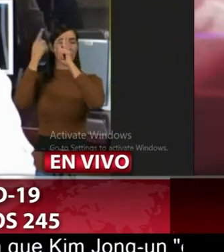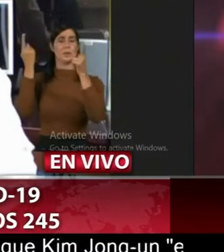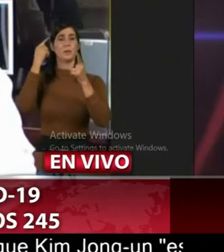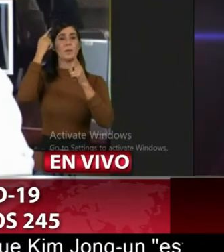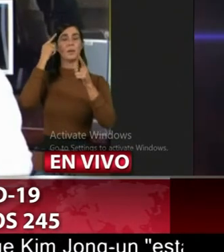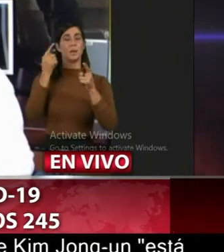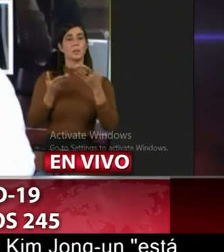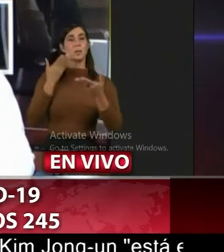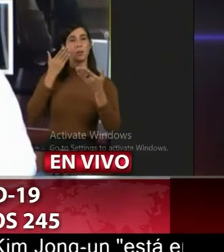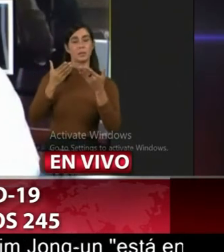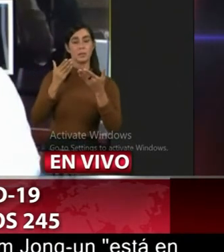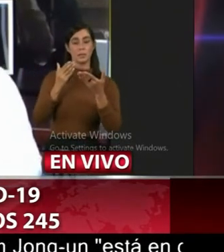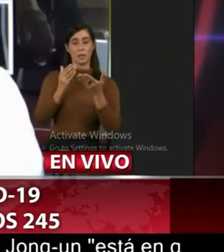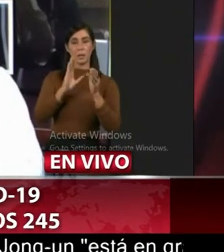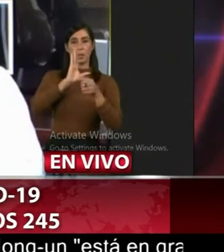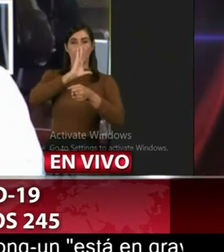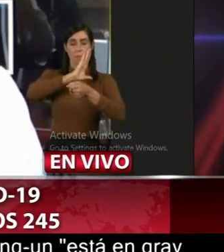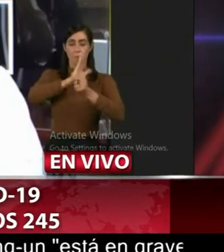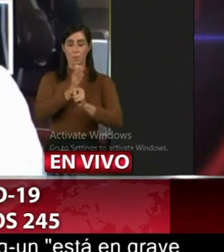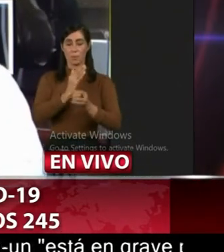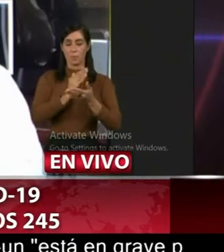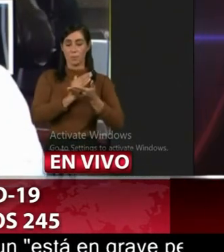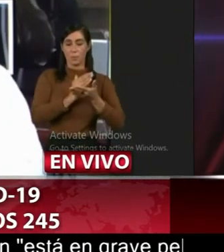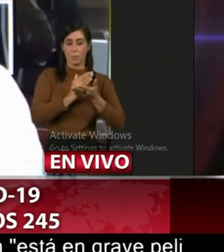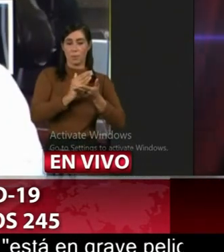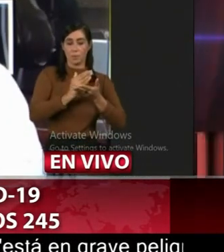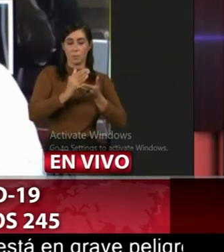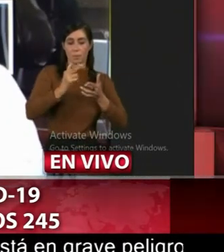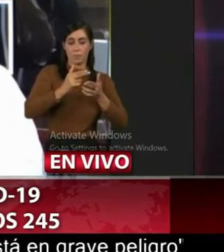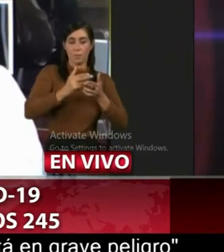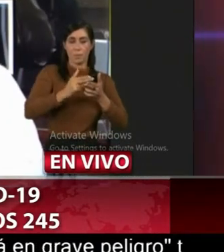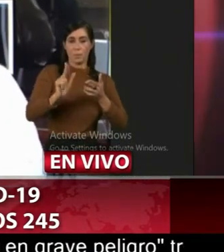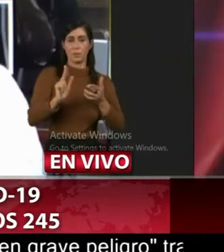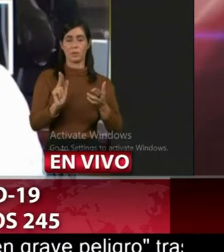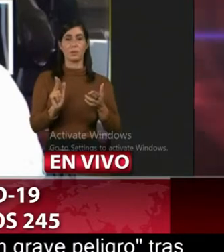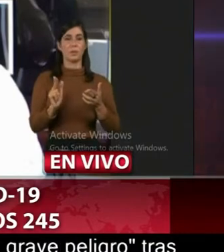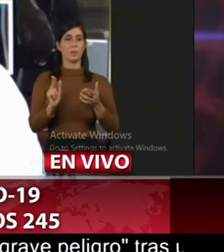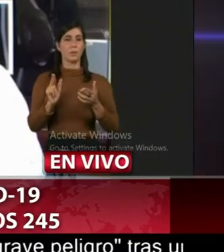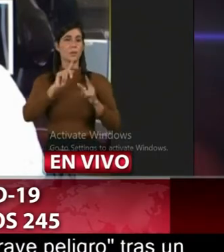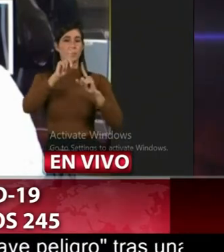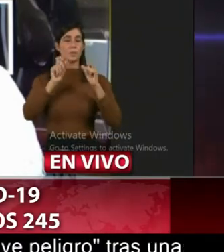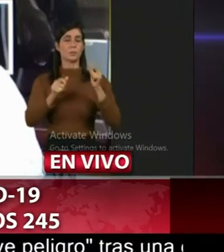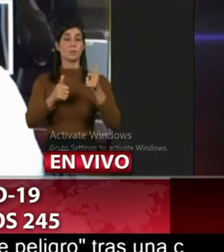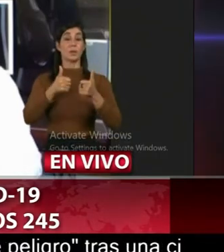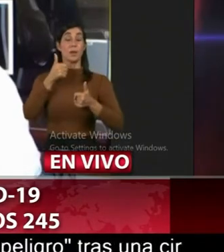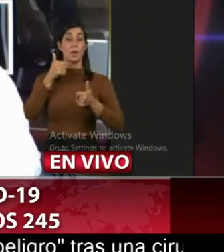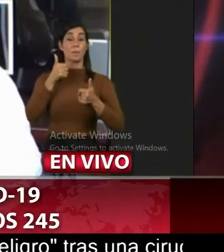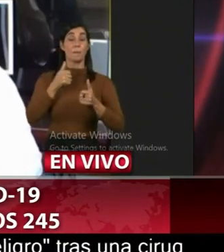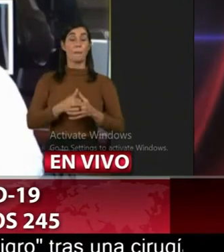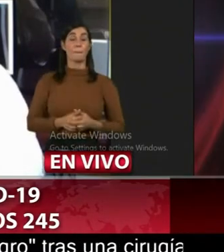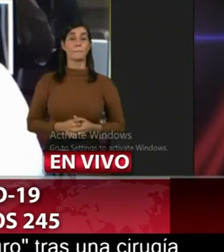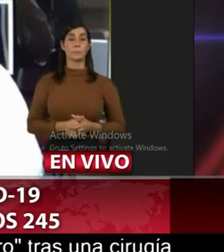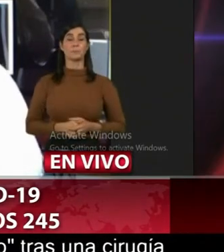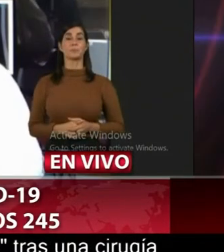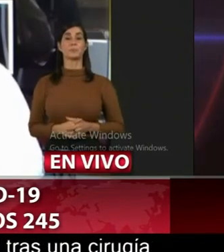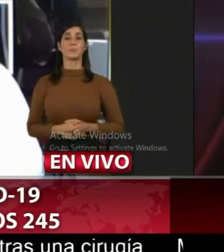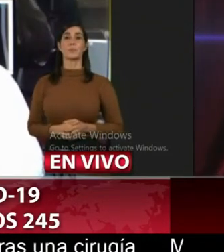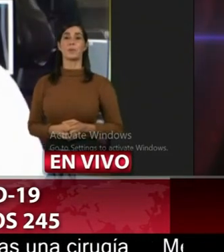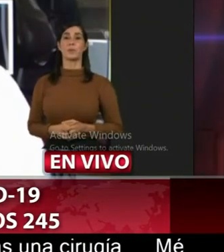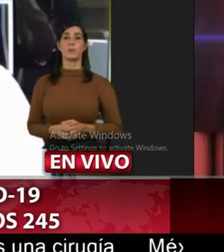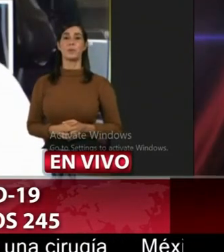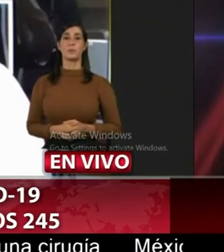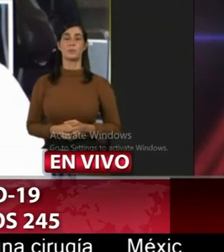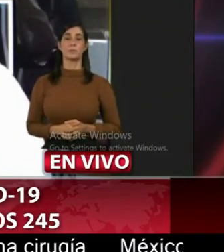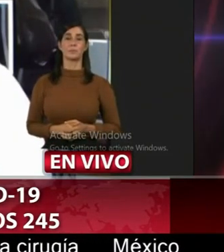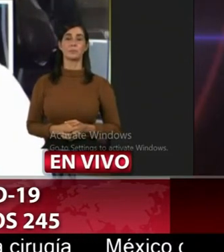es la situación más crítica que podríamos enfrentar ¿cuáles serían o cuáles son actualmente las